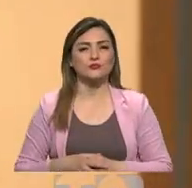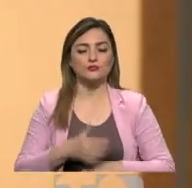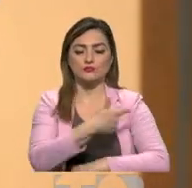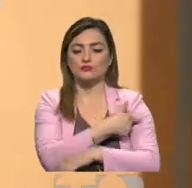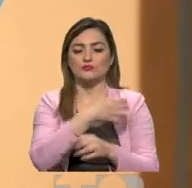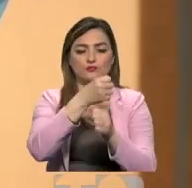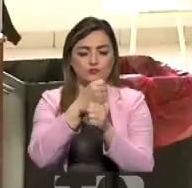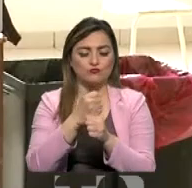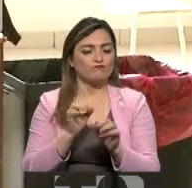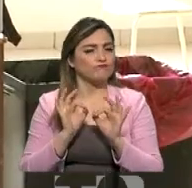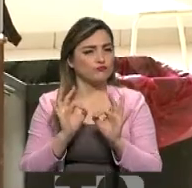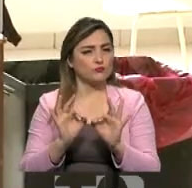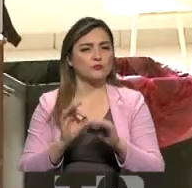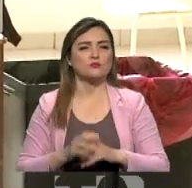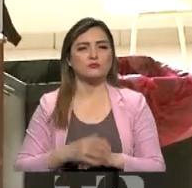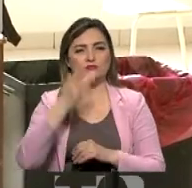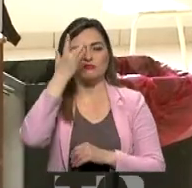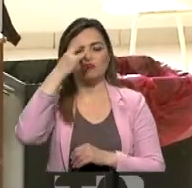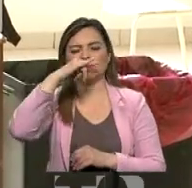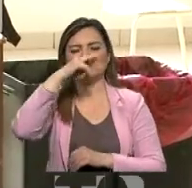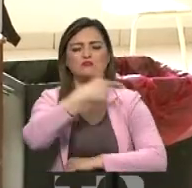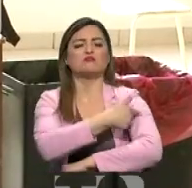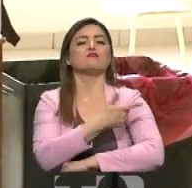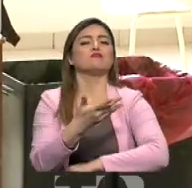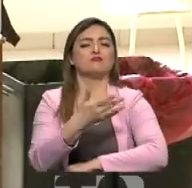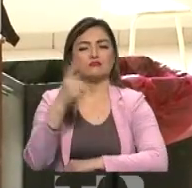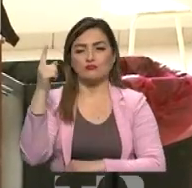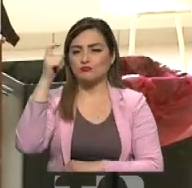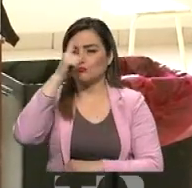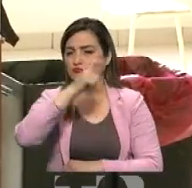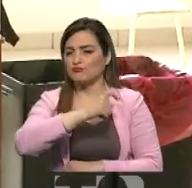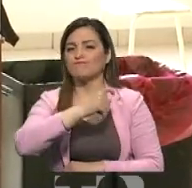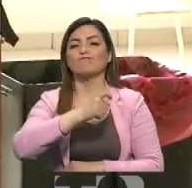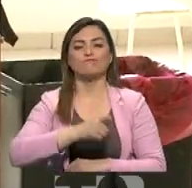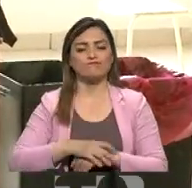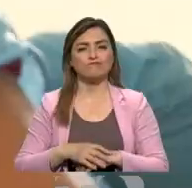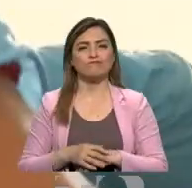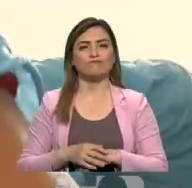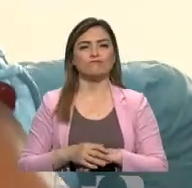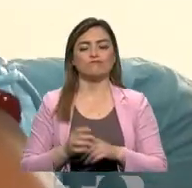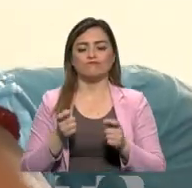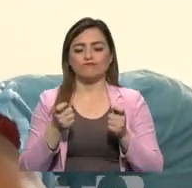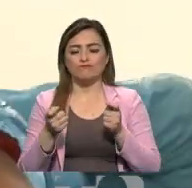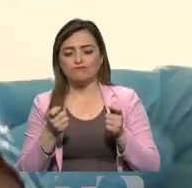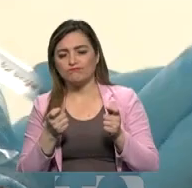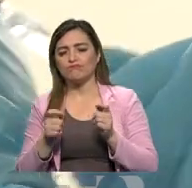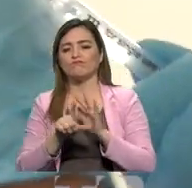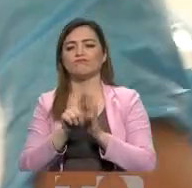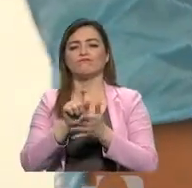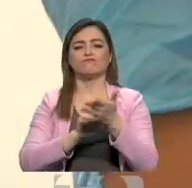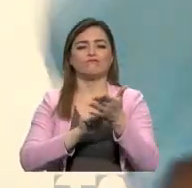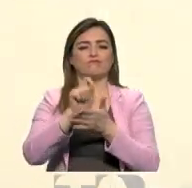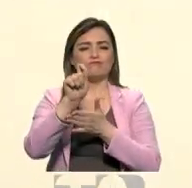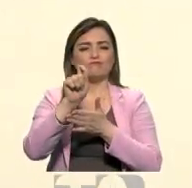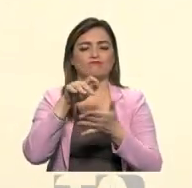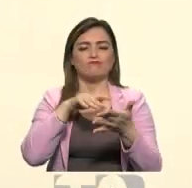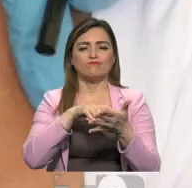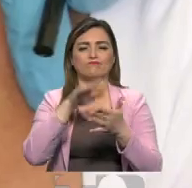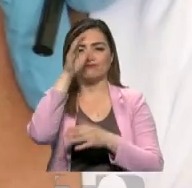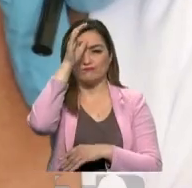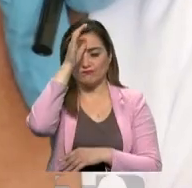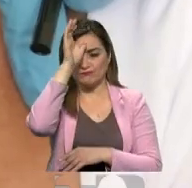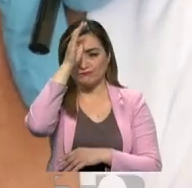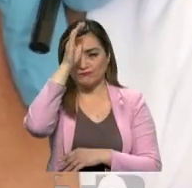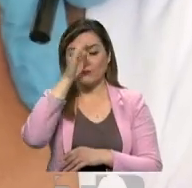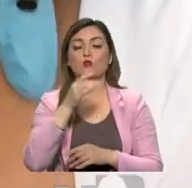seguras y eficaces. ¿Por qué todavía no se prueban en niños? Porque es más difícil desde el punto de vista regulatorio tener aprobación de un de un estudio clínico.